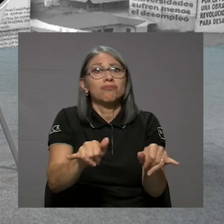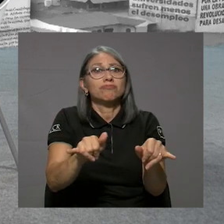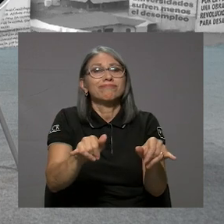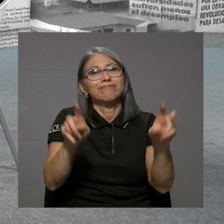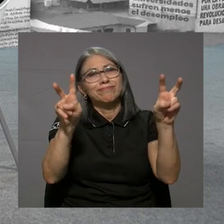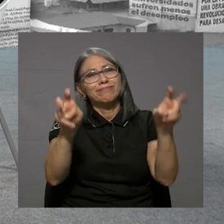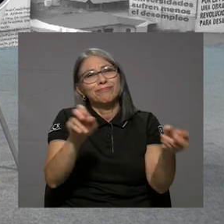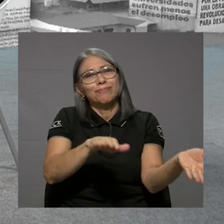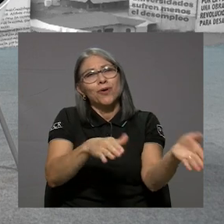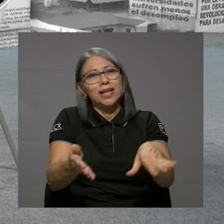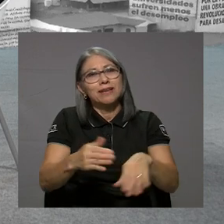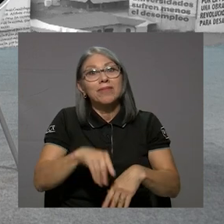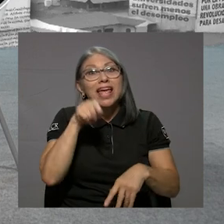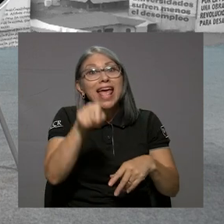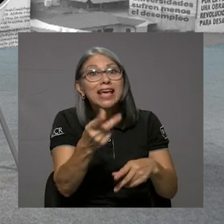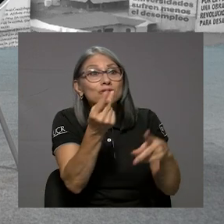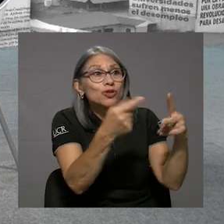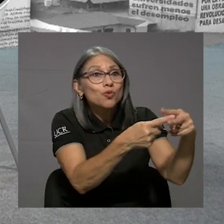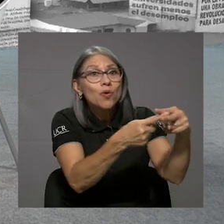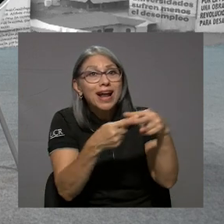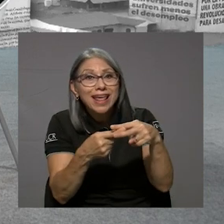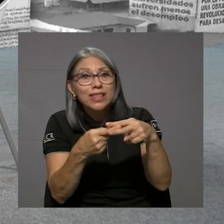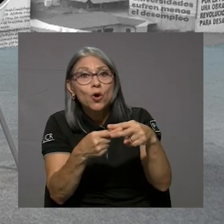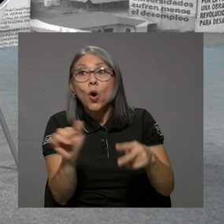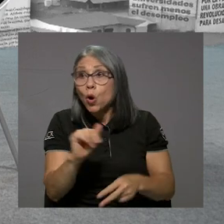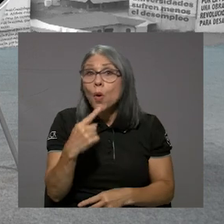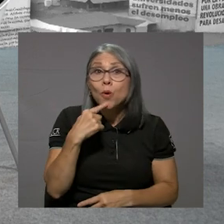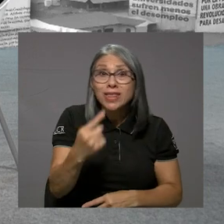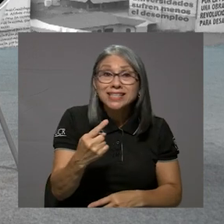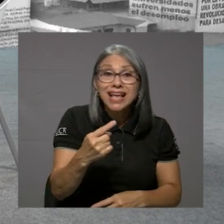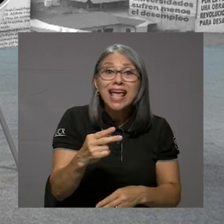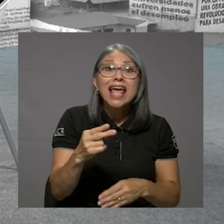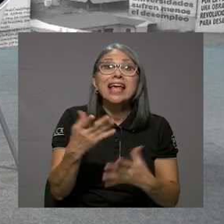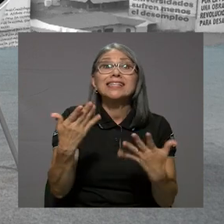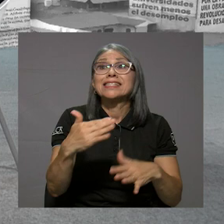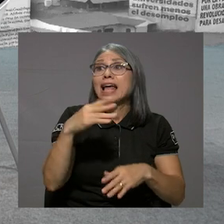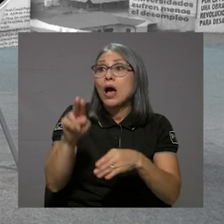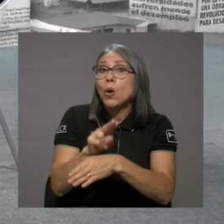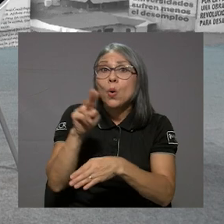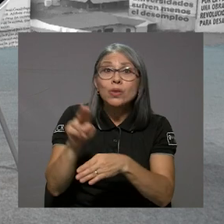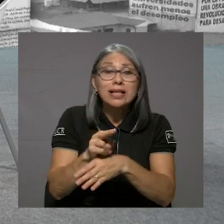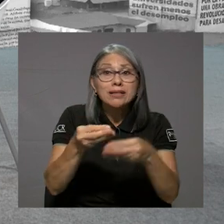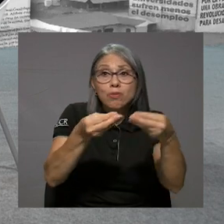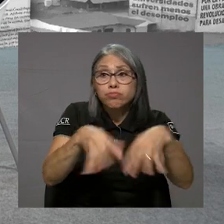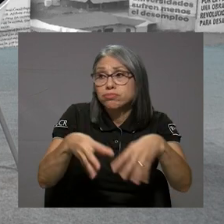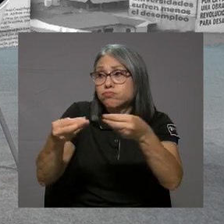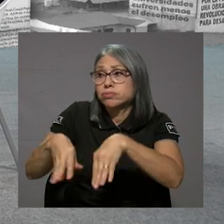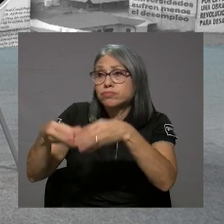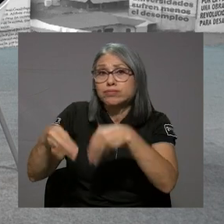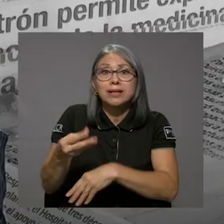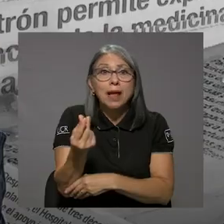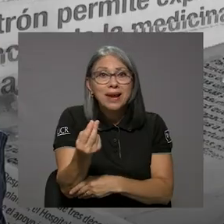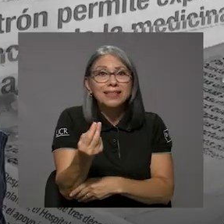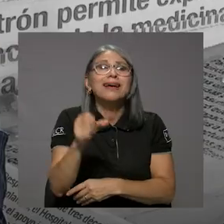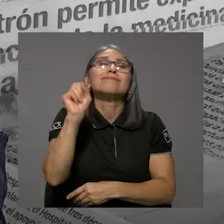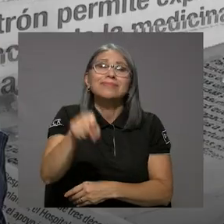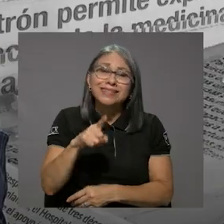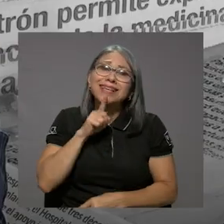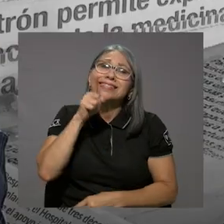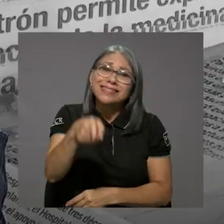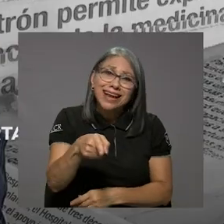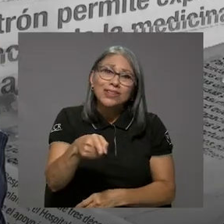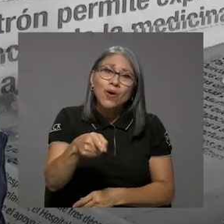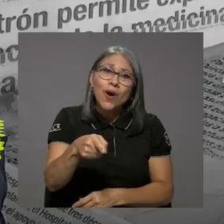crédito que como bien dice, hay subejecución de la plata, sí es cierto, han dejado morir